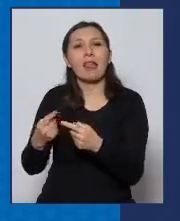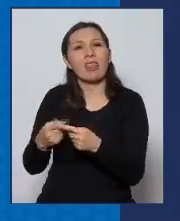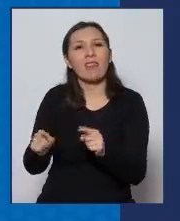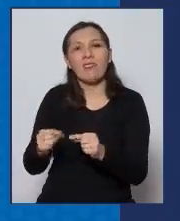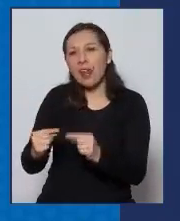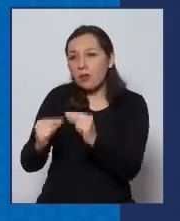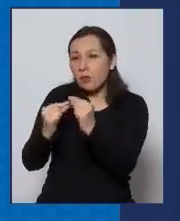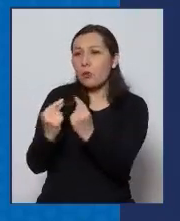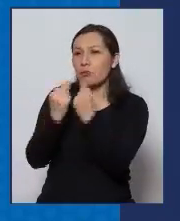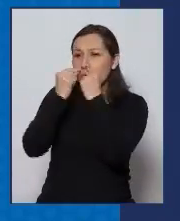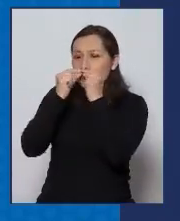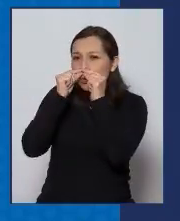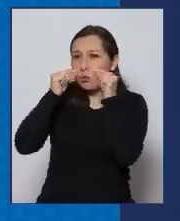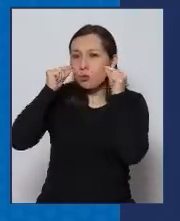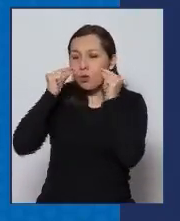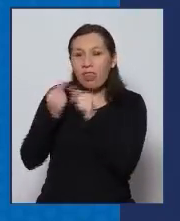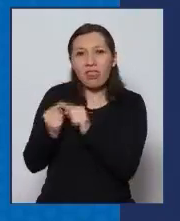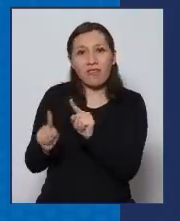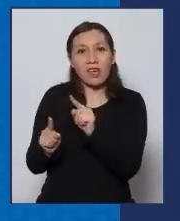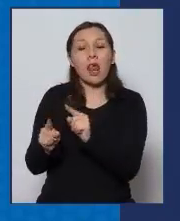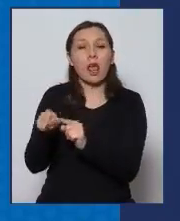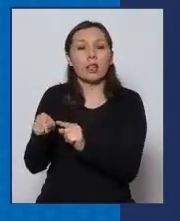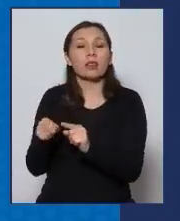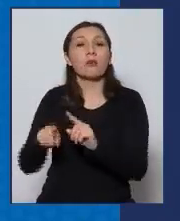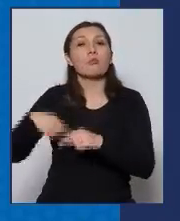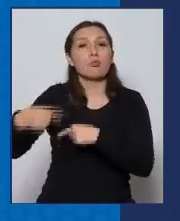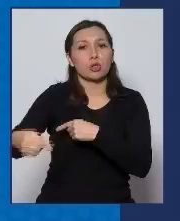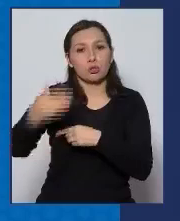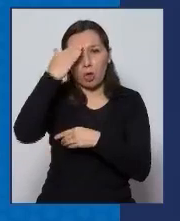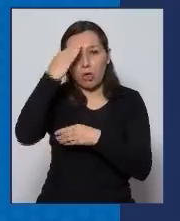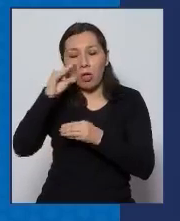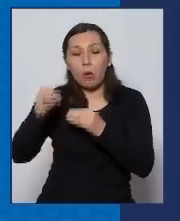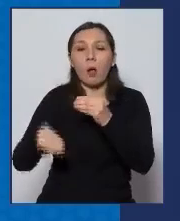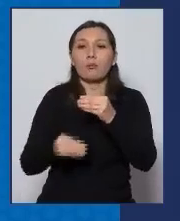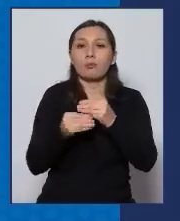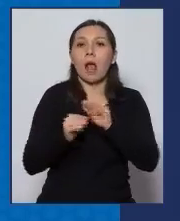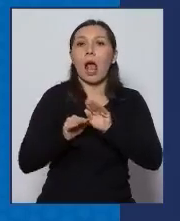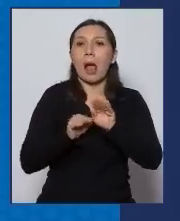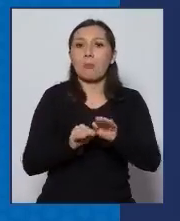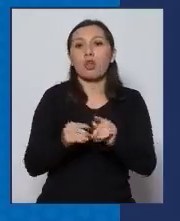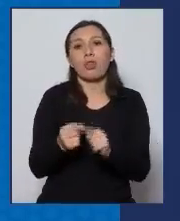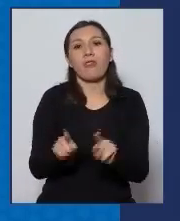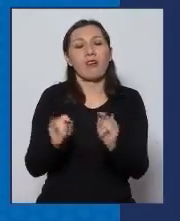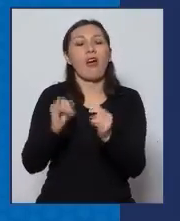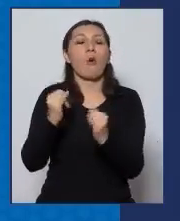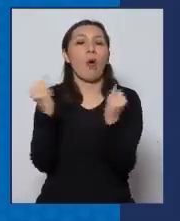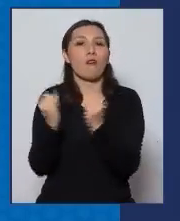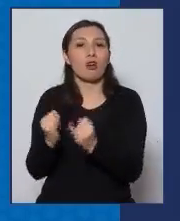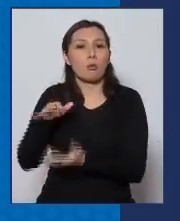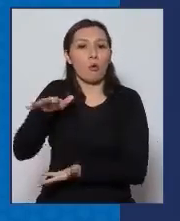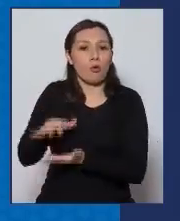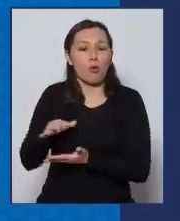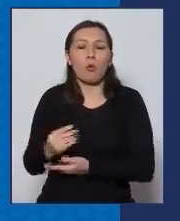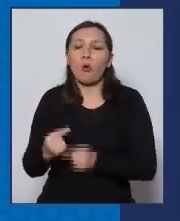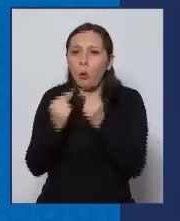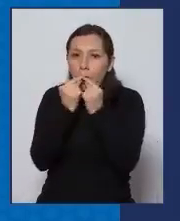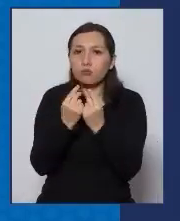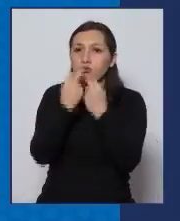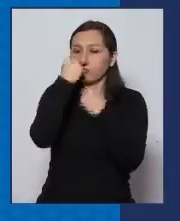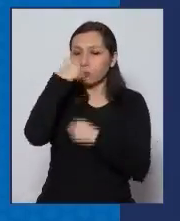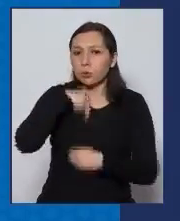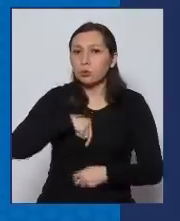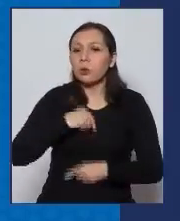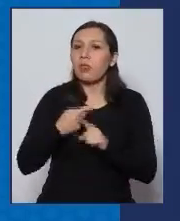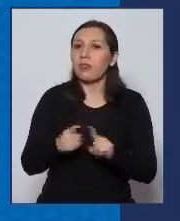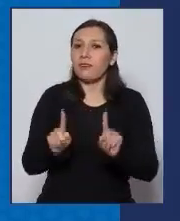-terapia de alto flujo, lo vamos a hacer en los próximos días como un apoyo de una técnica que permite sacar adelante a la